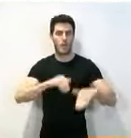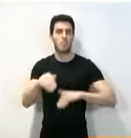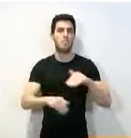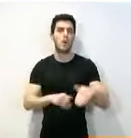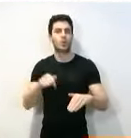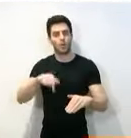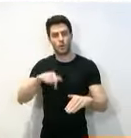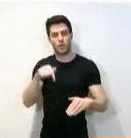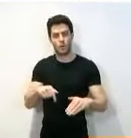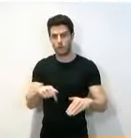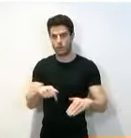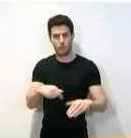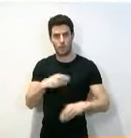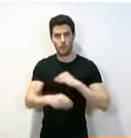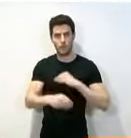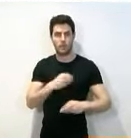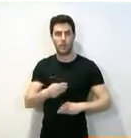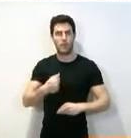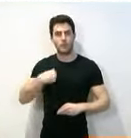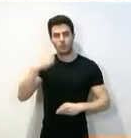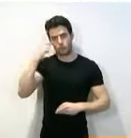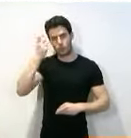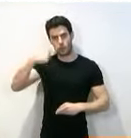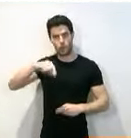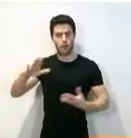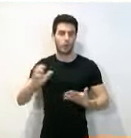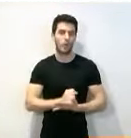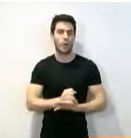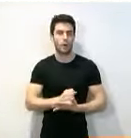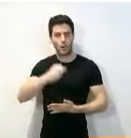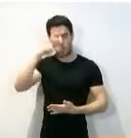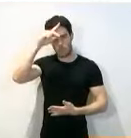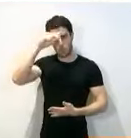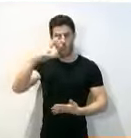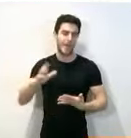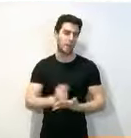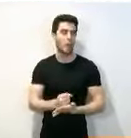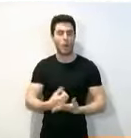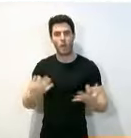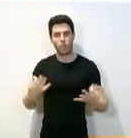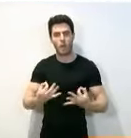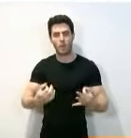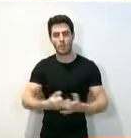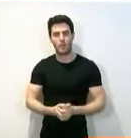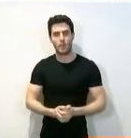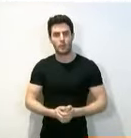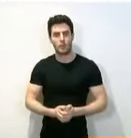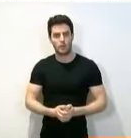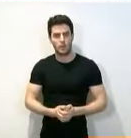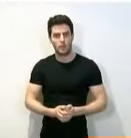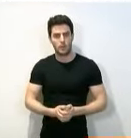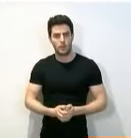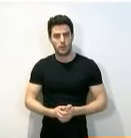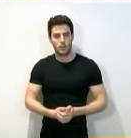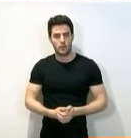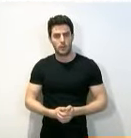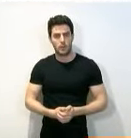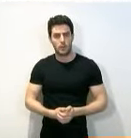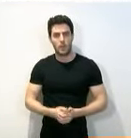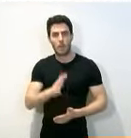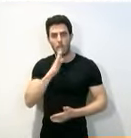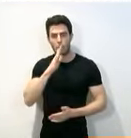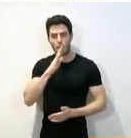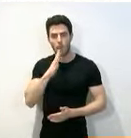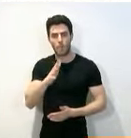hoy se emitan en esta sala, creo que a todos nos debe preocupar y ocupar la preocupación por el